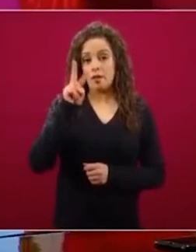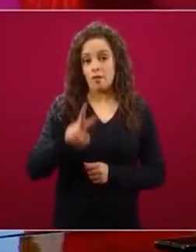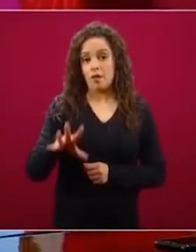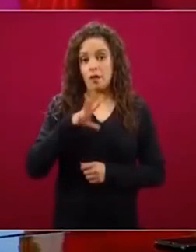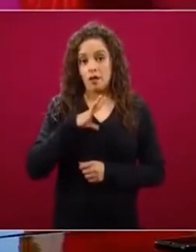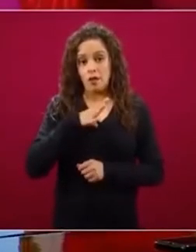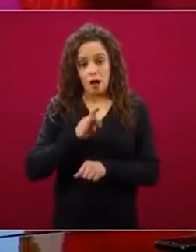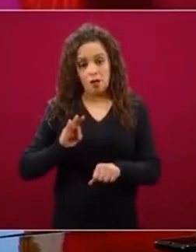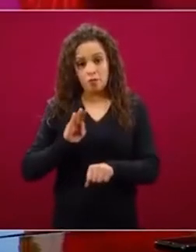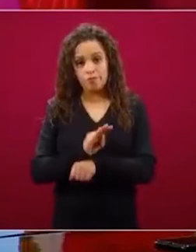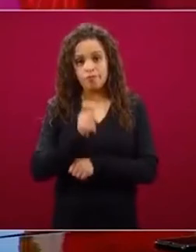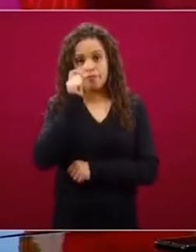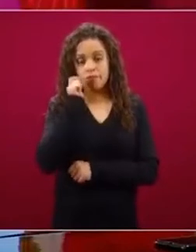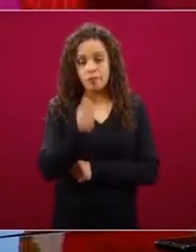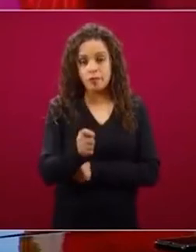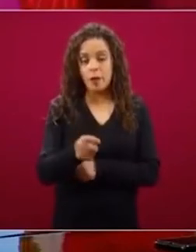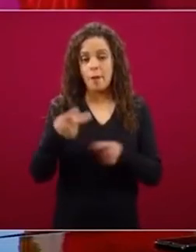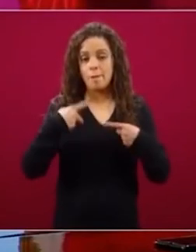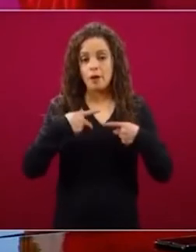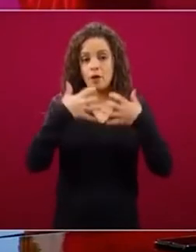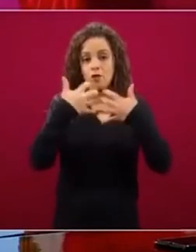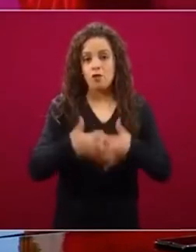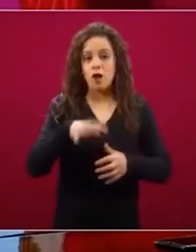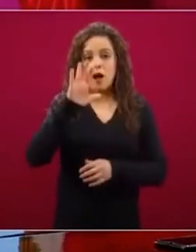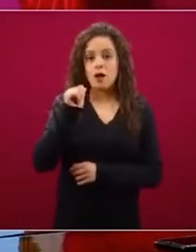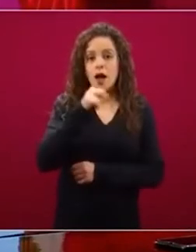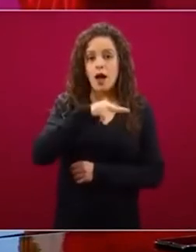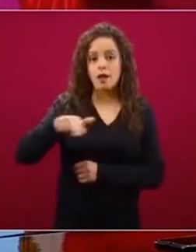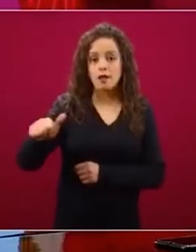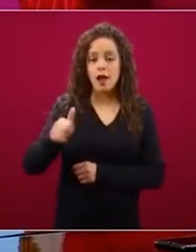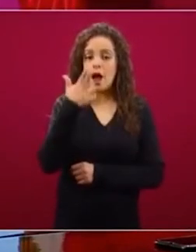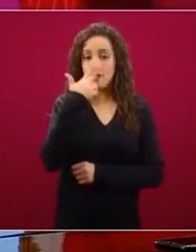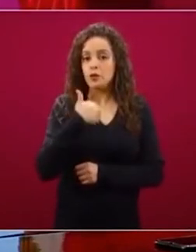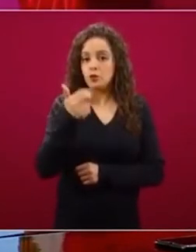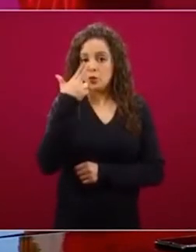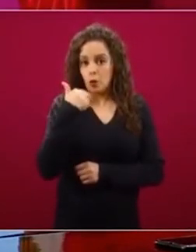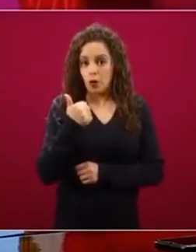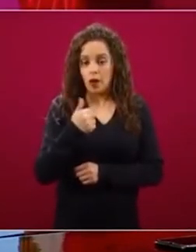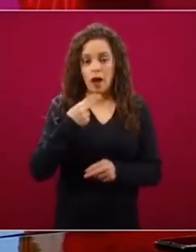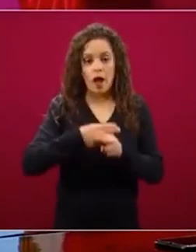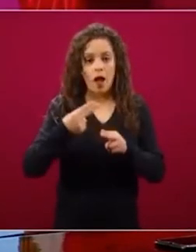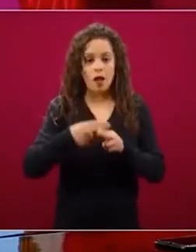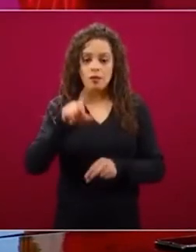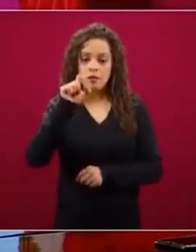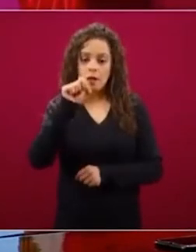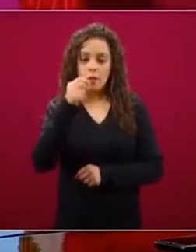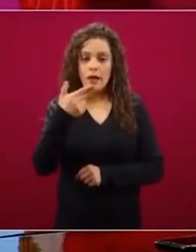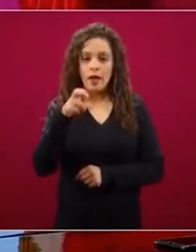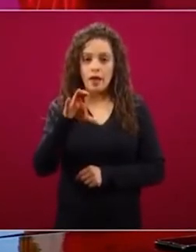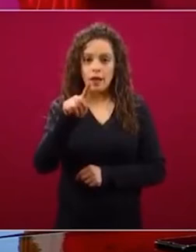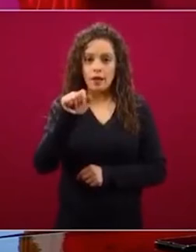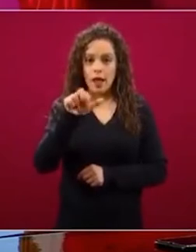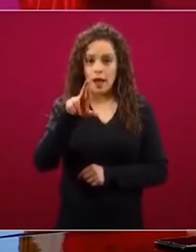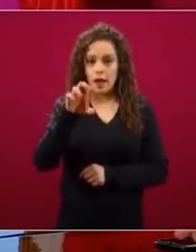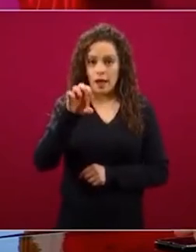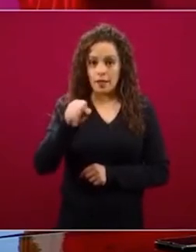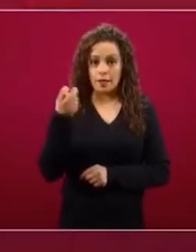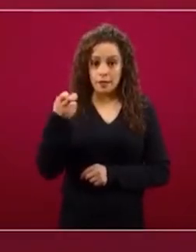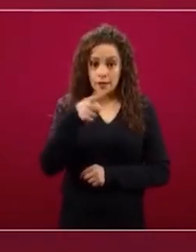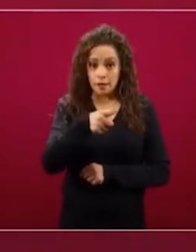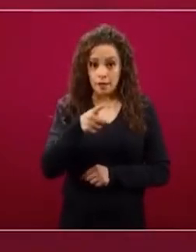caña de azúcar, que tienen hasta 20 hectáreas y aquí el recurso por productor es de siete mil